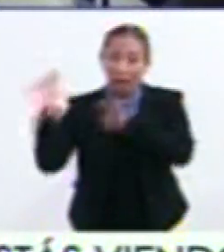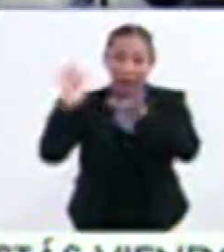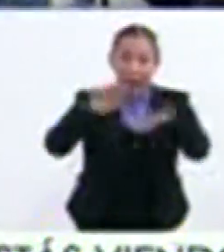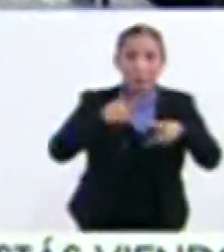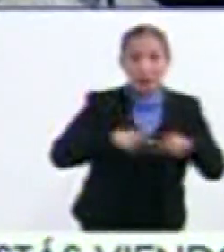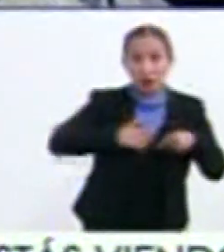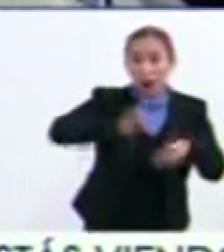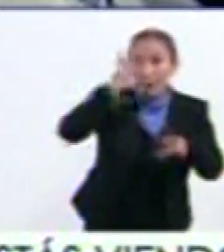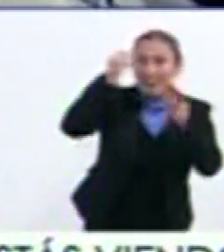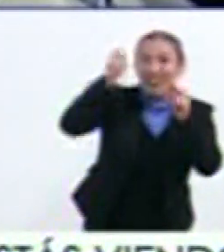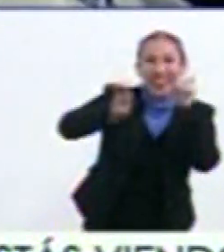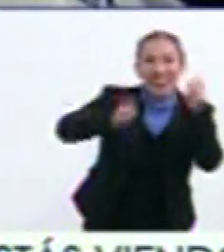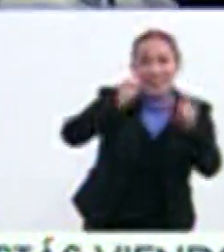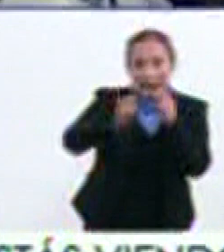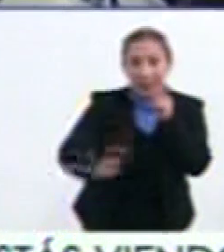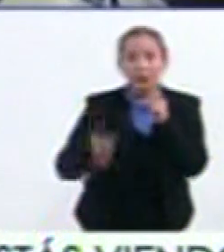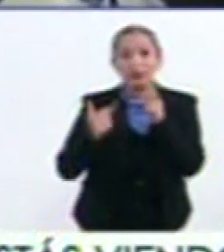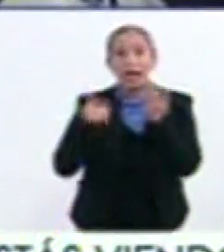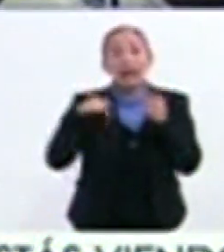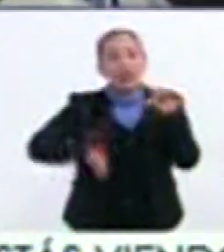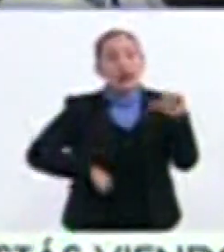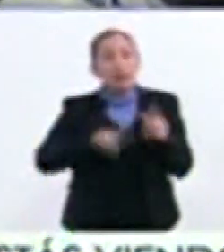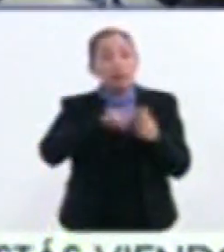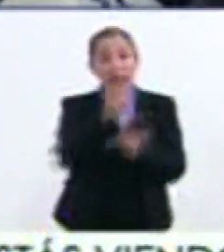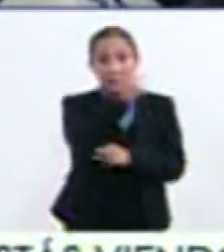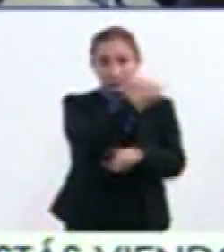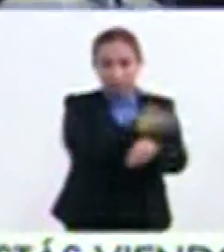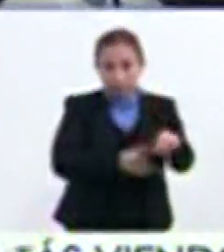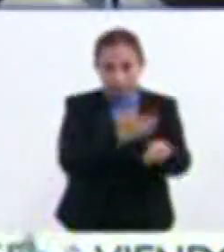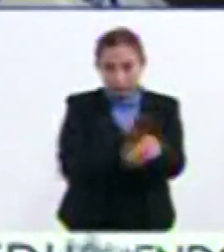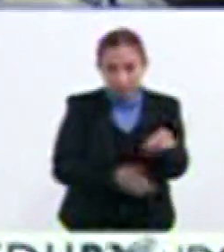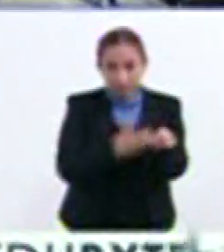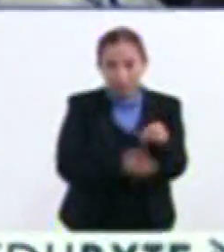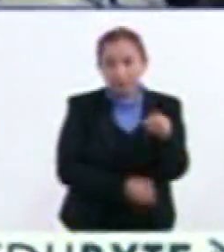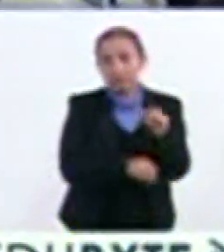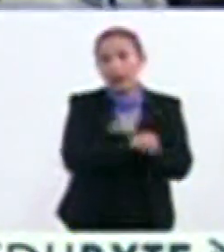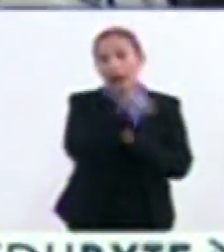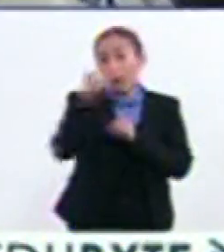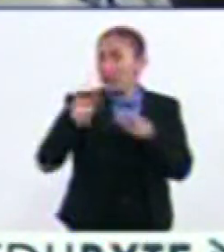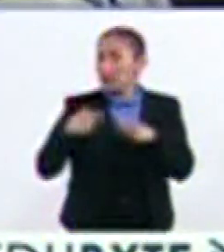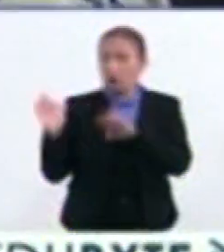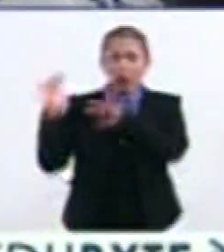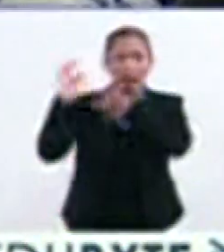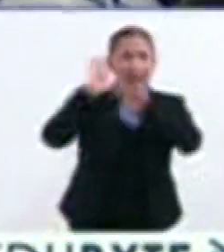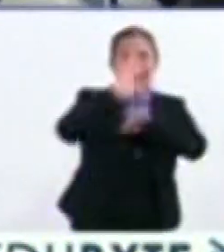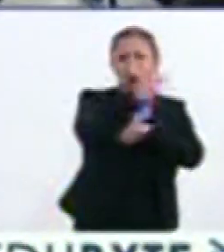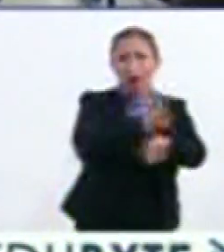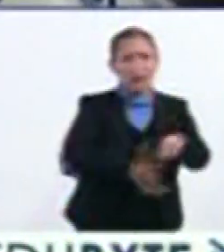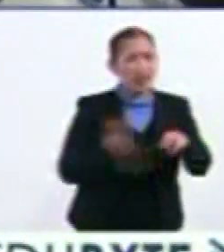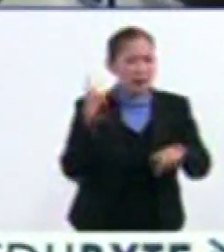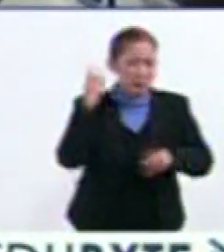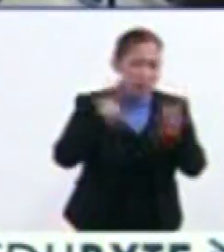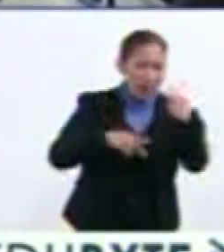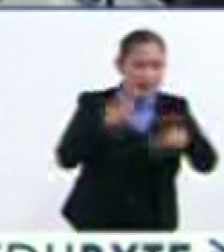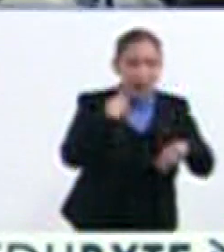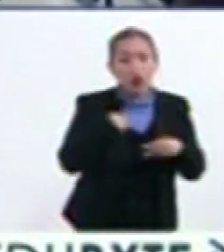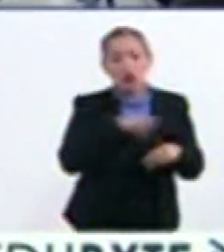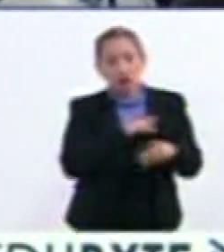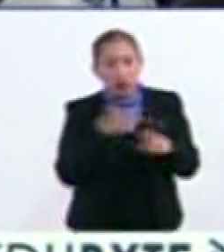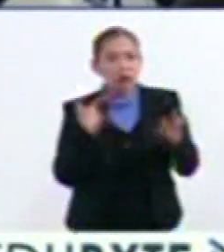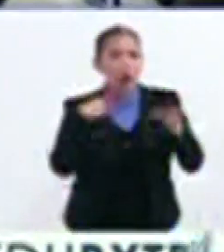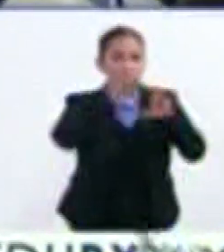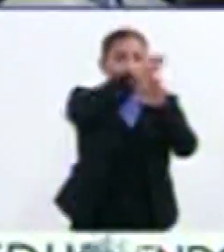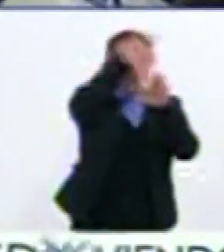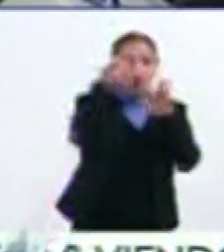aprender más de este fenómeno Nuestras actividades empezaron a las 6 de la tarde y el público llegó desde las 5 de la tarde Hemos tenido